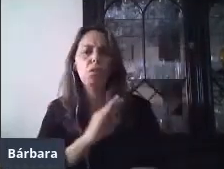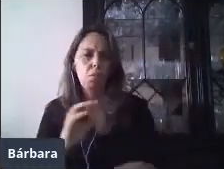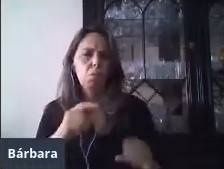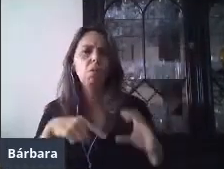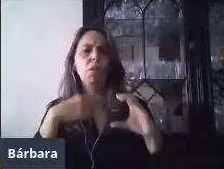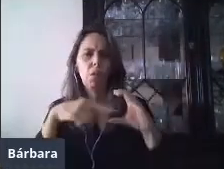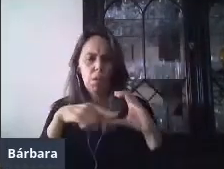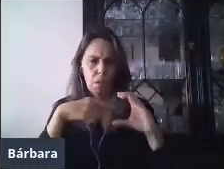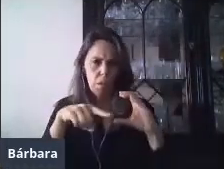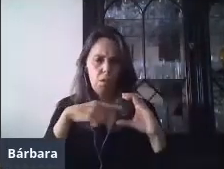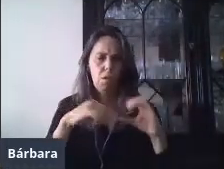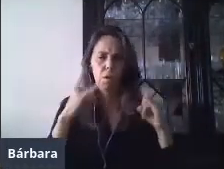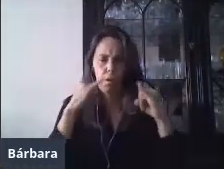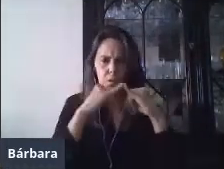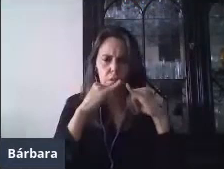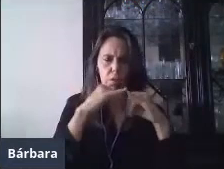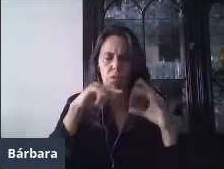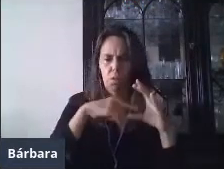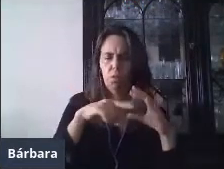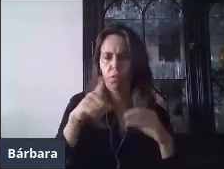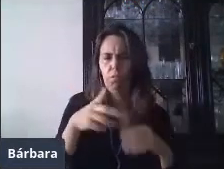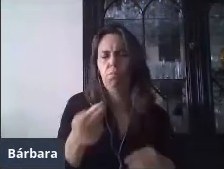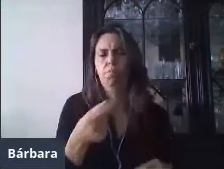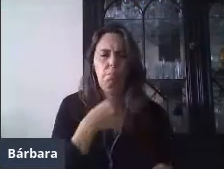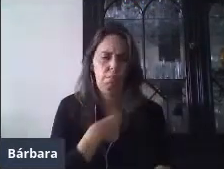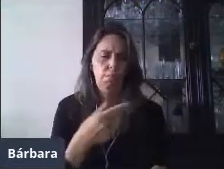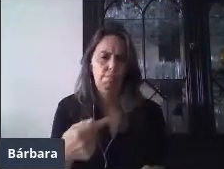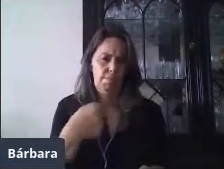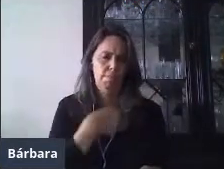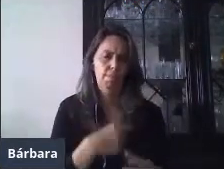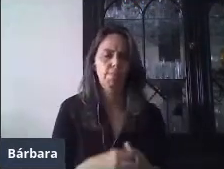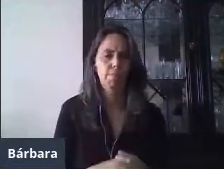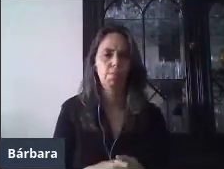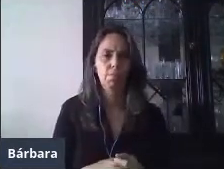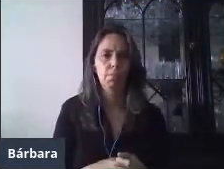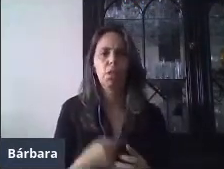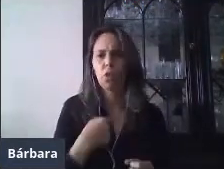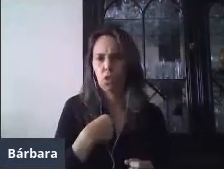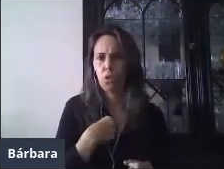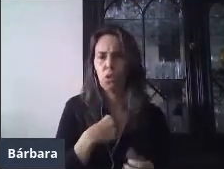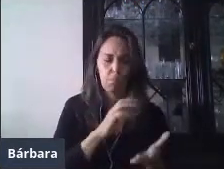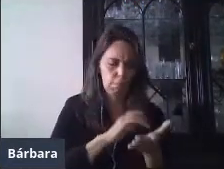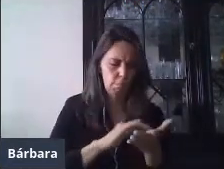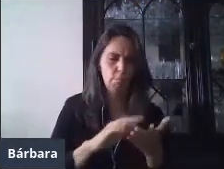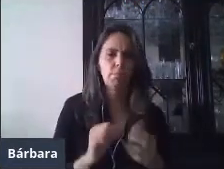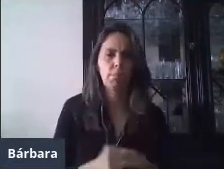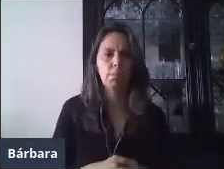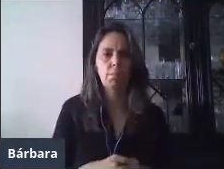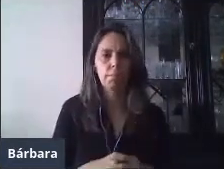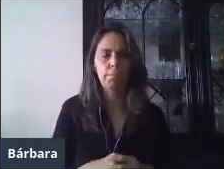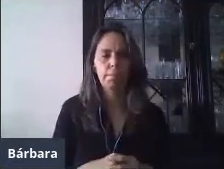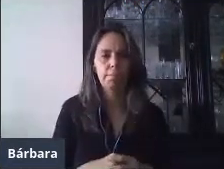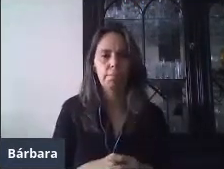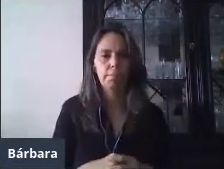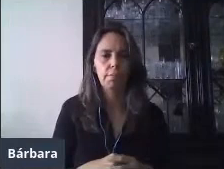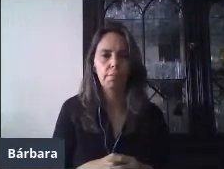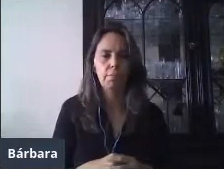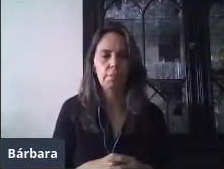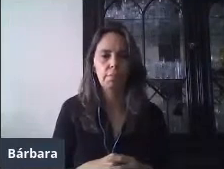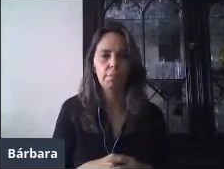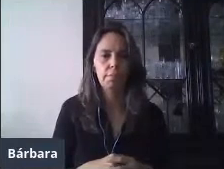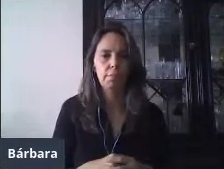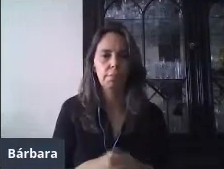institucional que dicho sepas y como ustedes lo saben, lo respondo yo personalmente. Bueno, muchísimas gracias a todos.